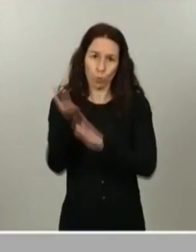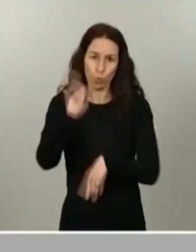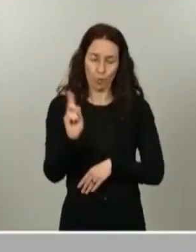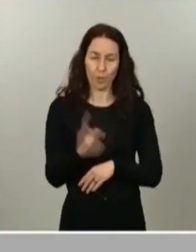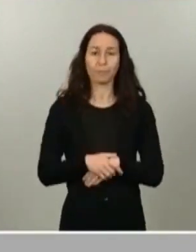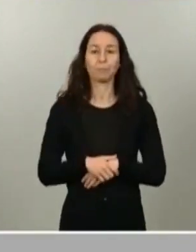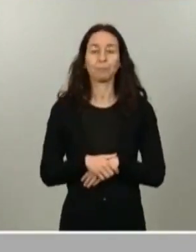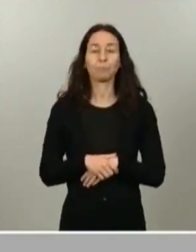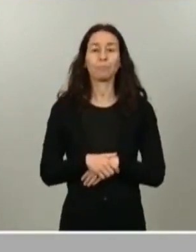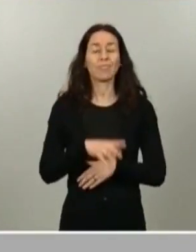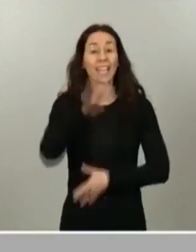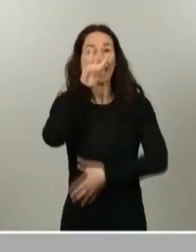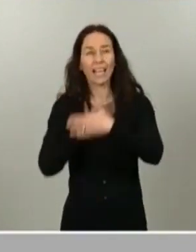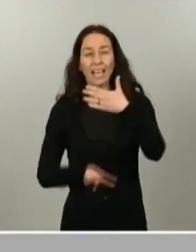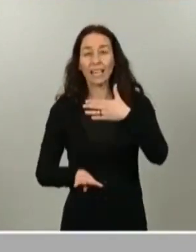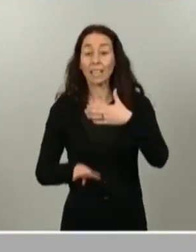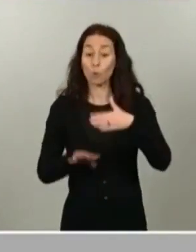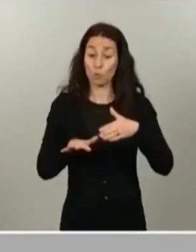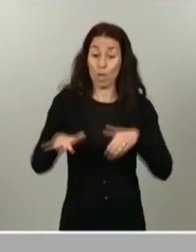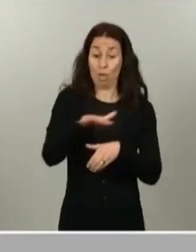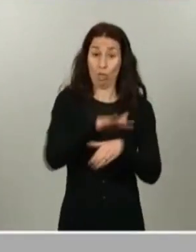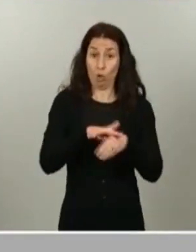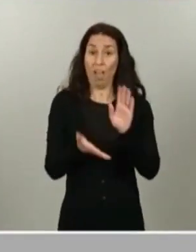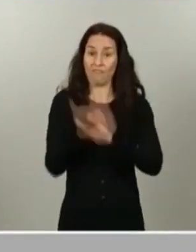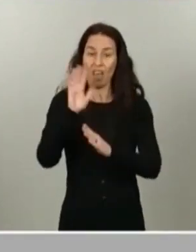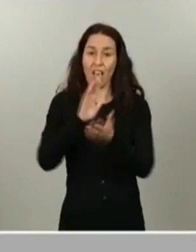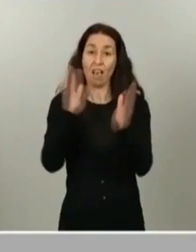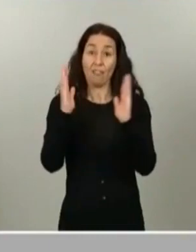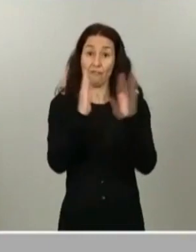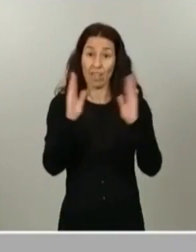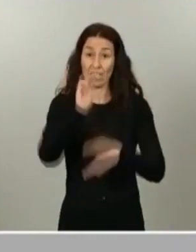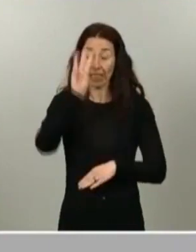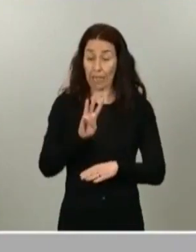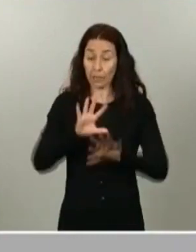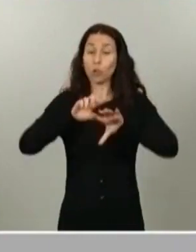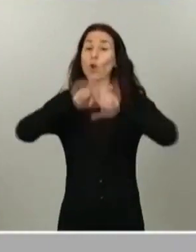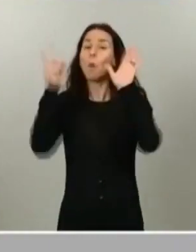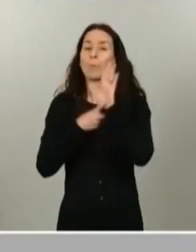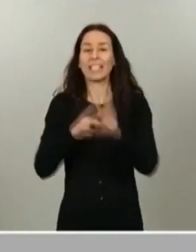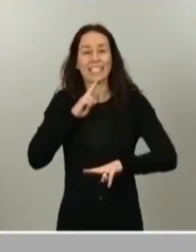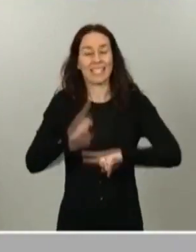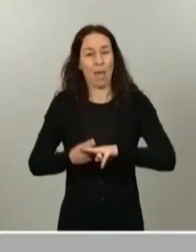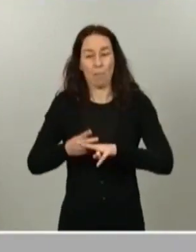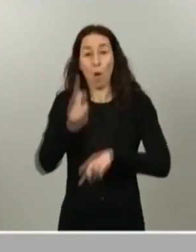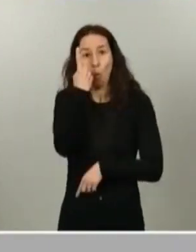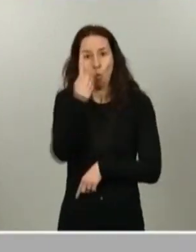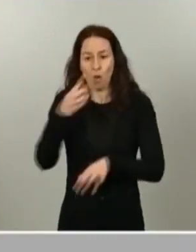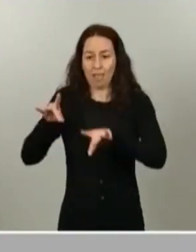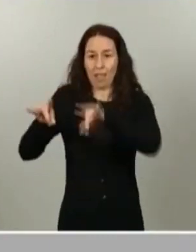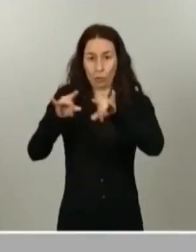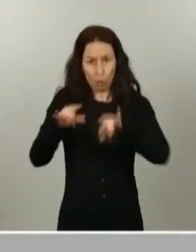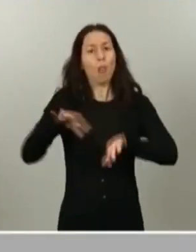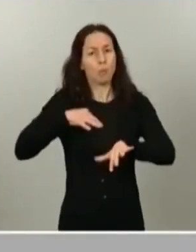Cataluña que pasan a fase 3, entre todas ellas conforman una unidad territorial para la movilidad. Además,